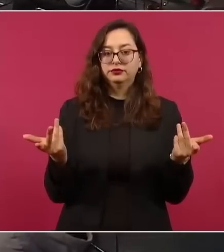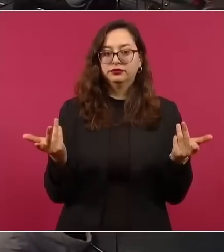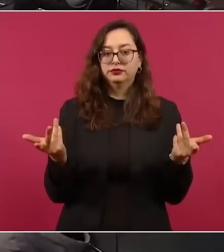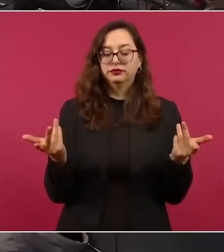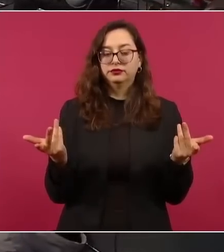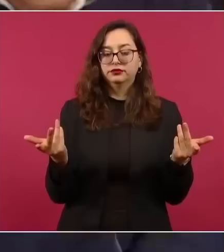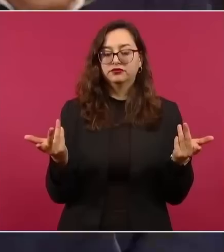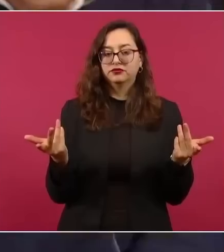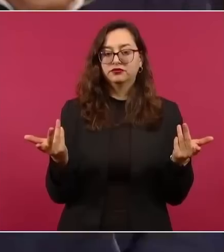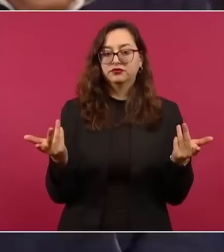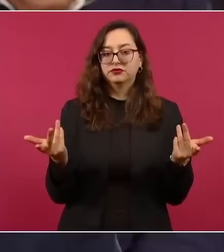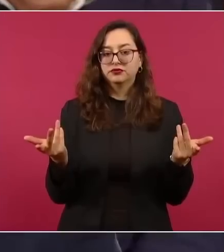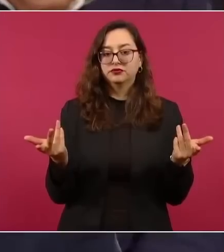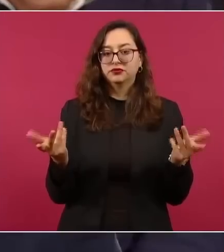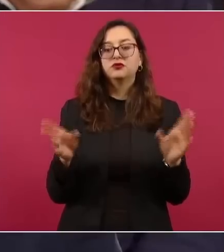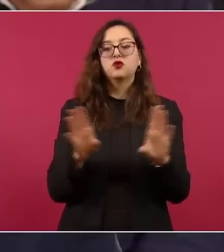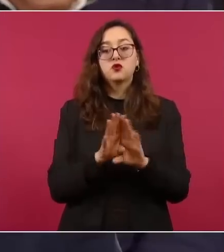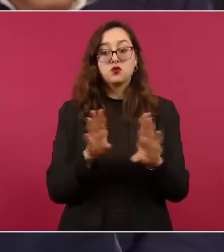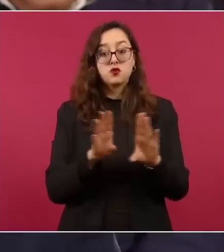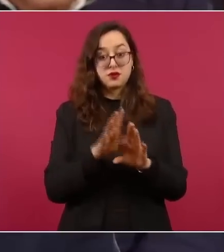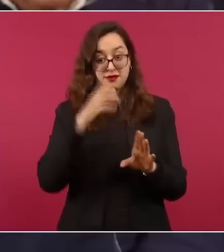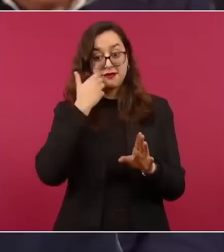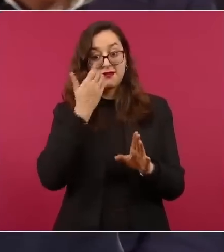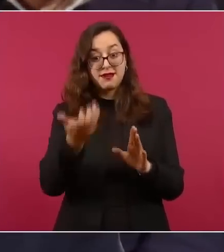¿que le lea el artículo?